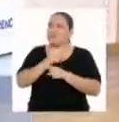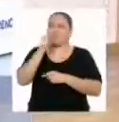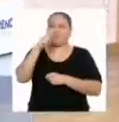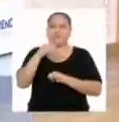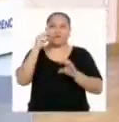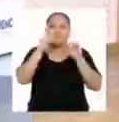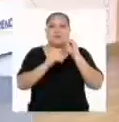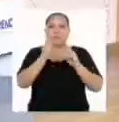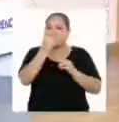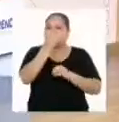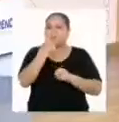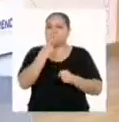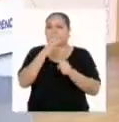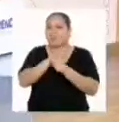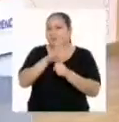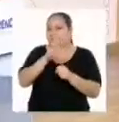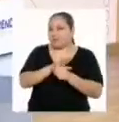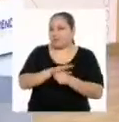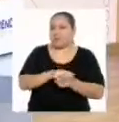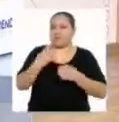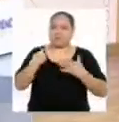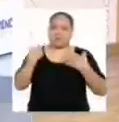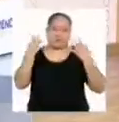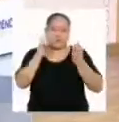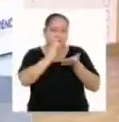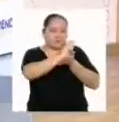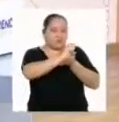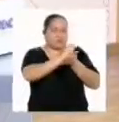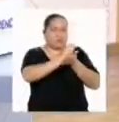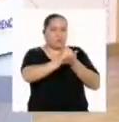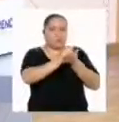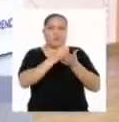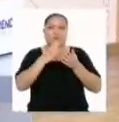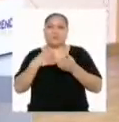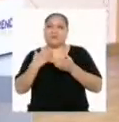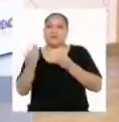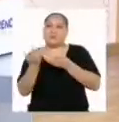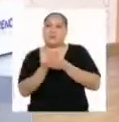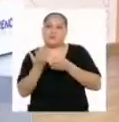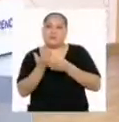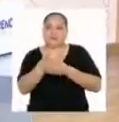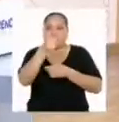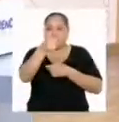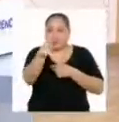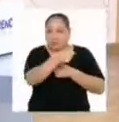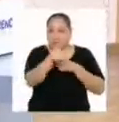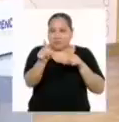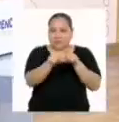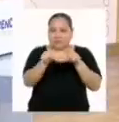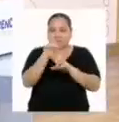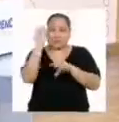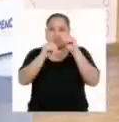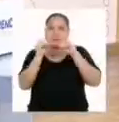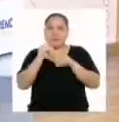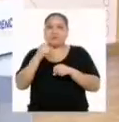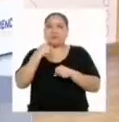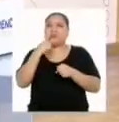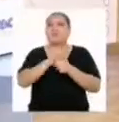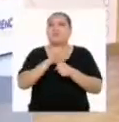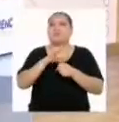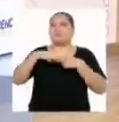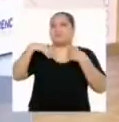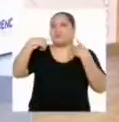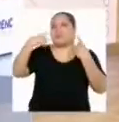Debemos plantearnos algunos compromisos. Yo ya los estoy escribiendo en mi portafolio. Ustedes también planteen sus compromisos.